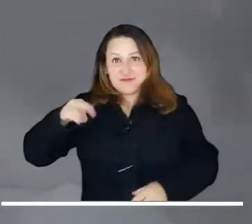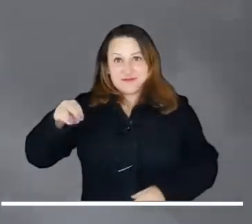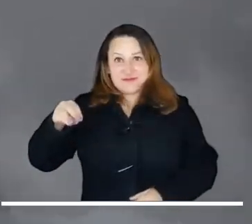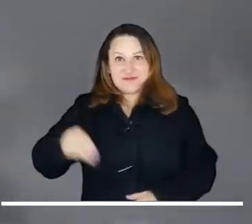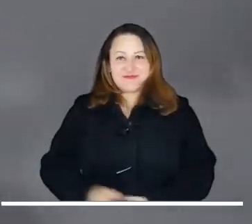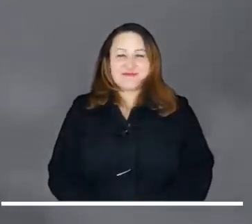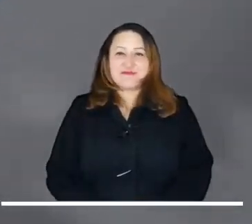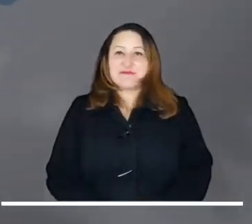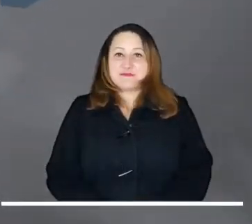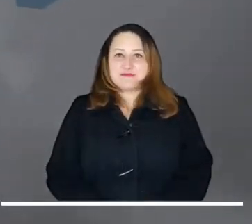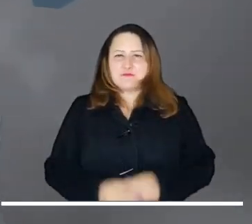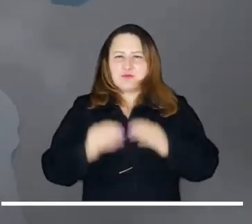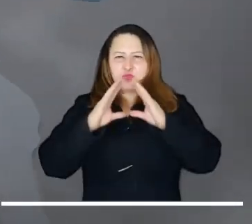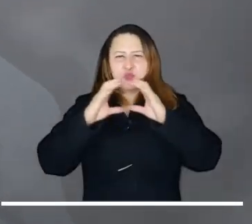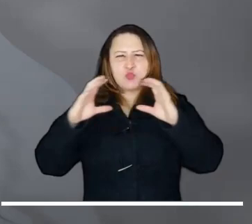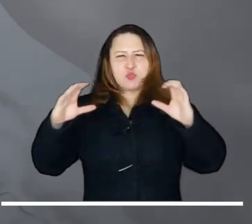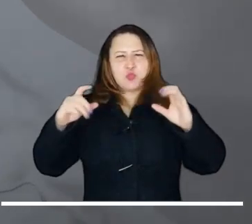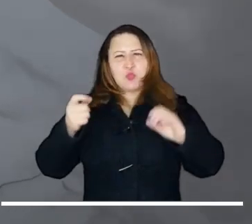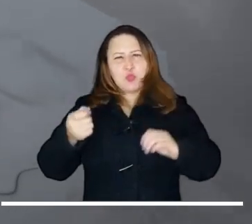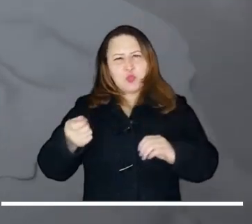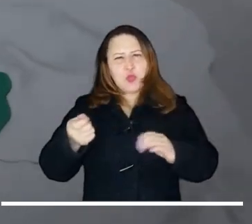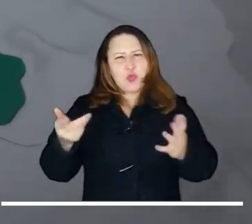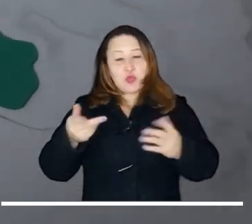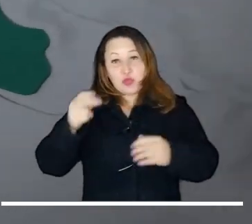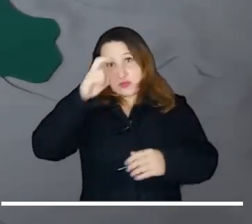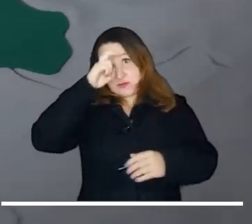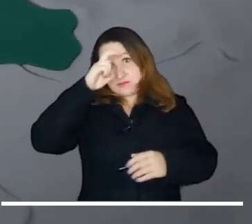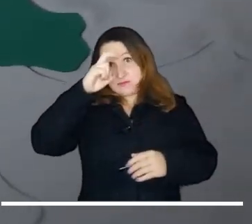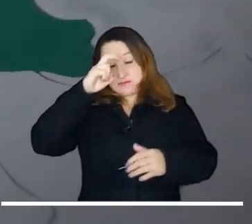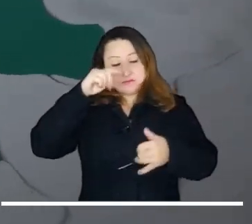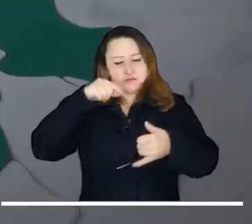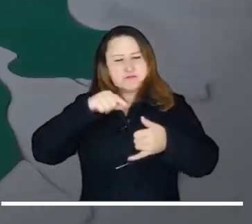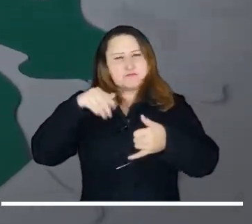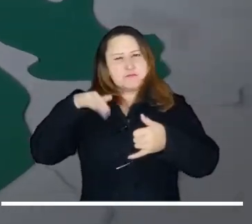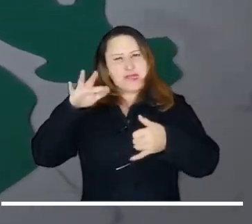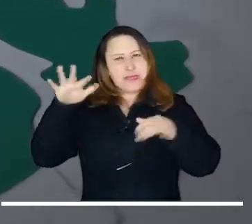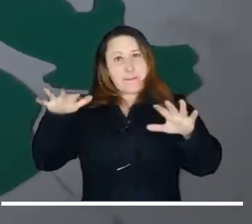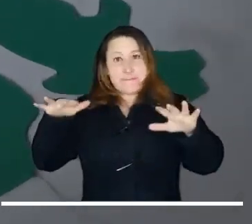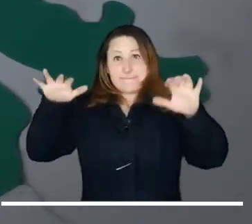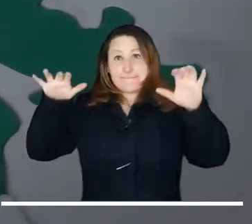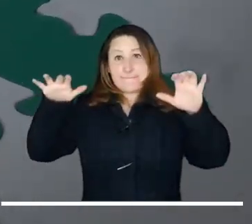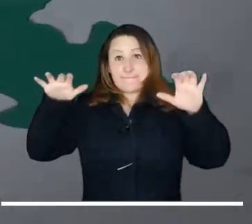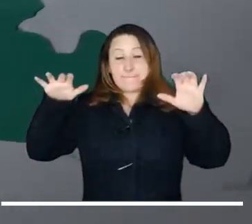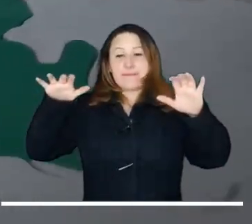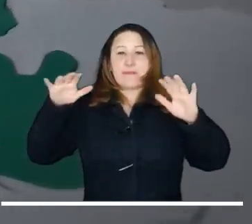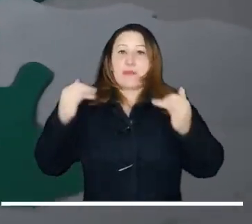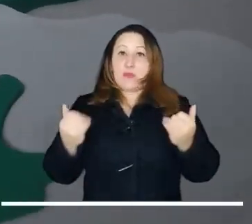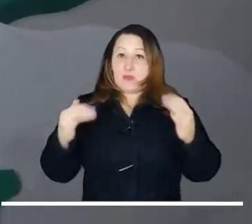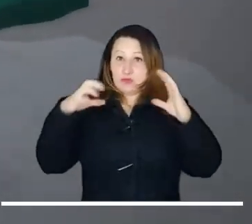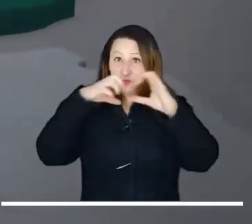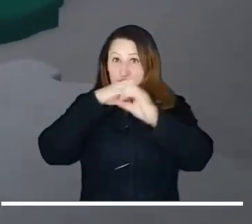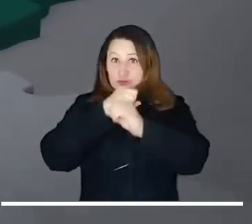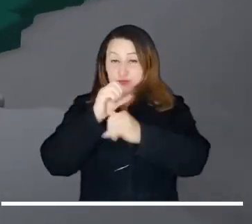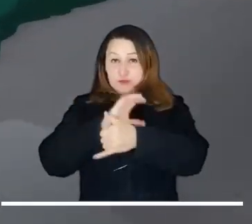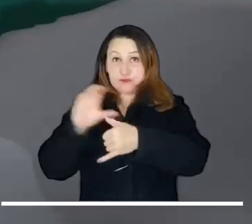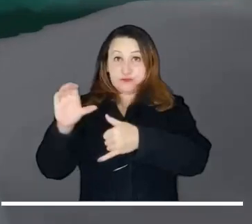Poca nubosidad se registrará en el norte del país, por lo que se espera que el tiempo seco domine la noche caribeña.